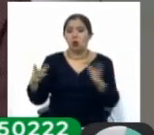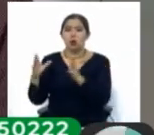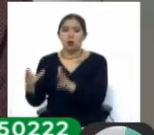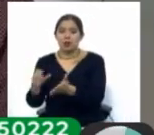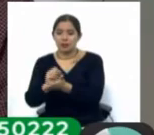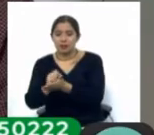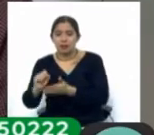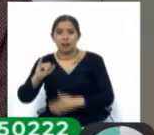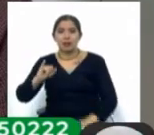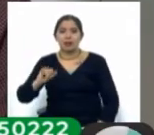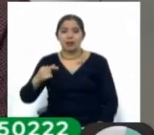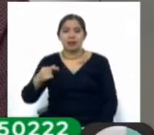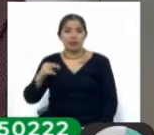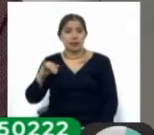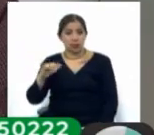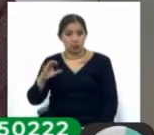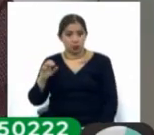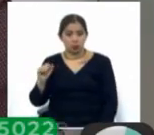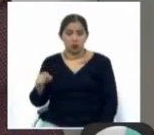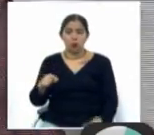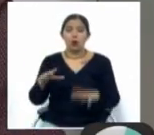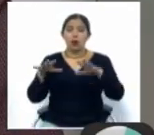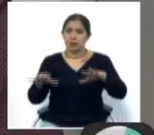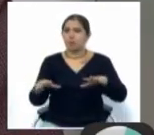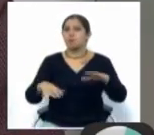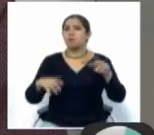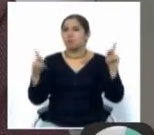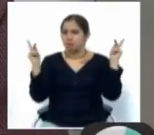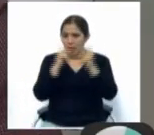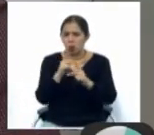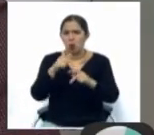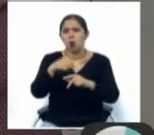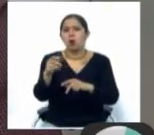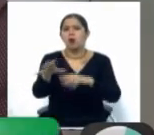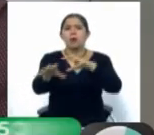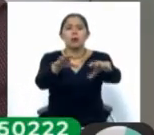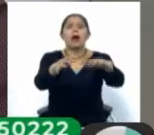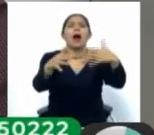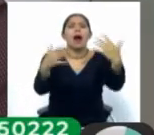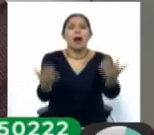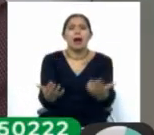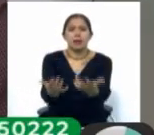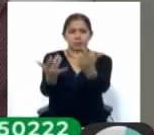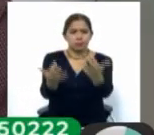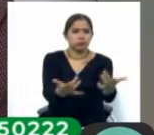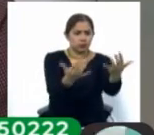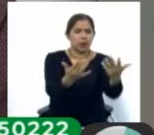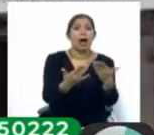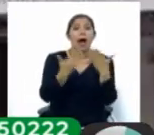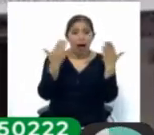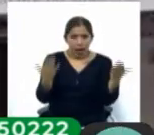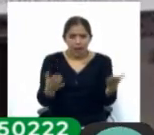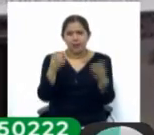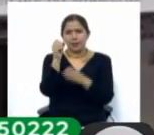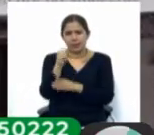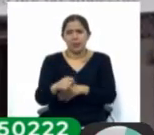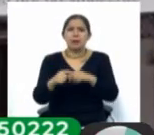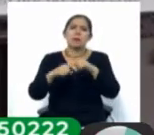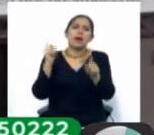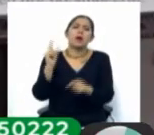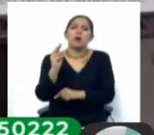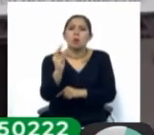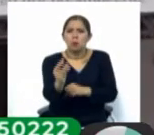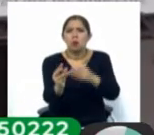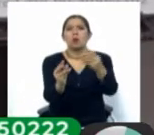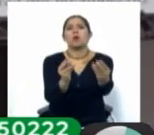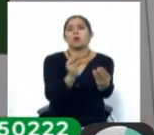continúan los focos de calor, continúan los incendios forestales, pero con menor